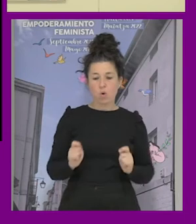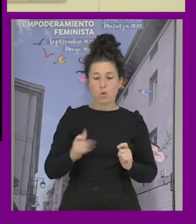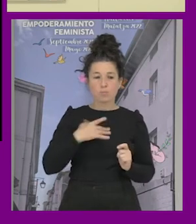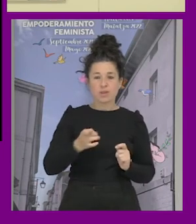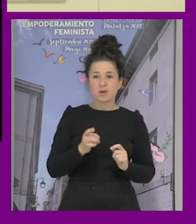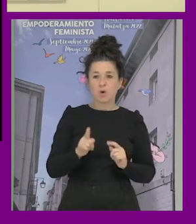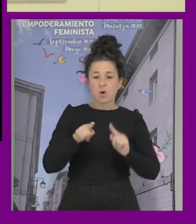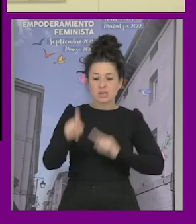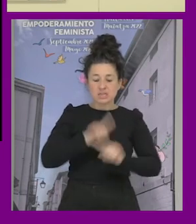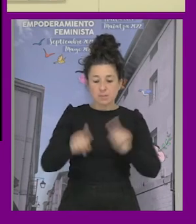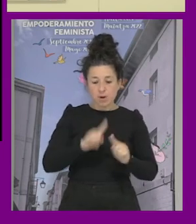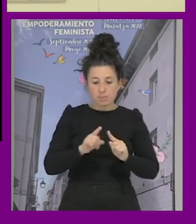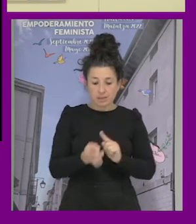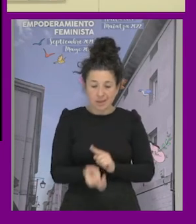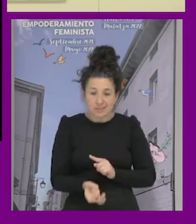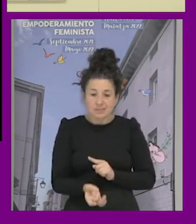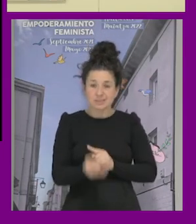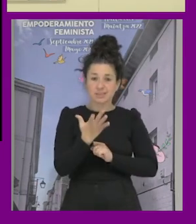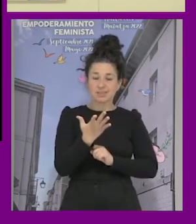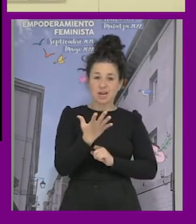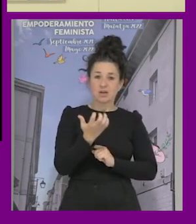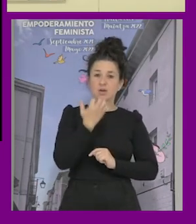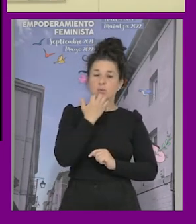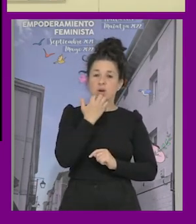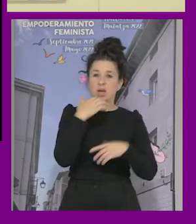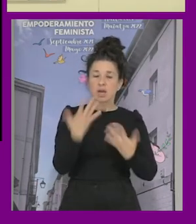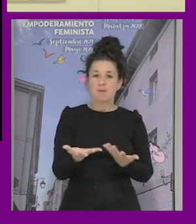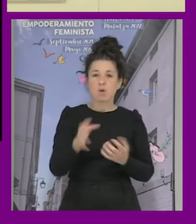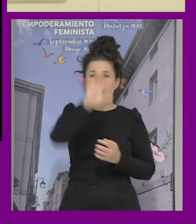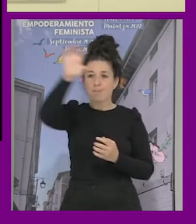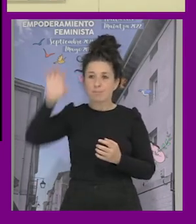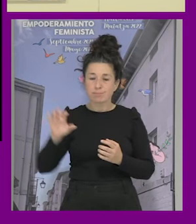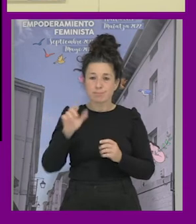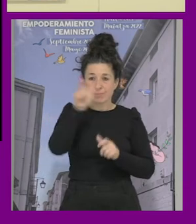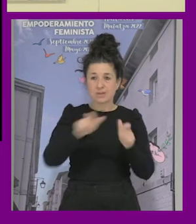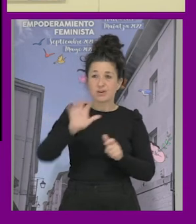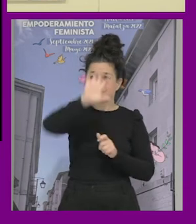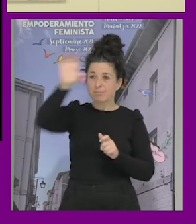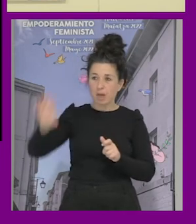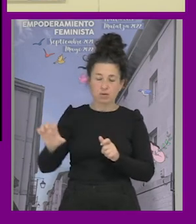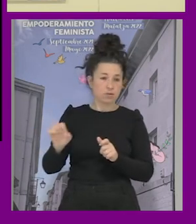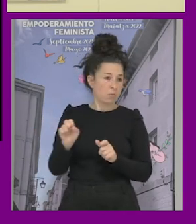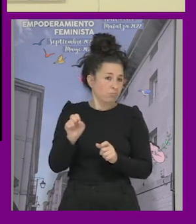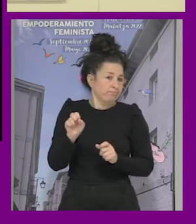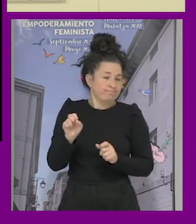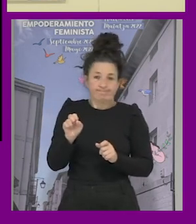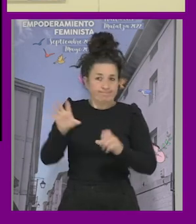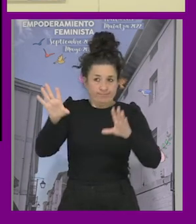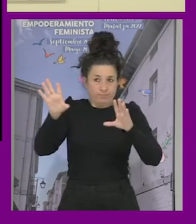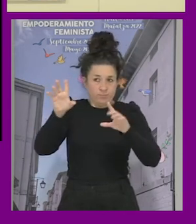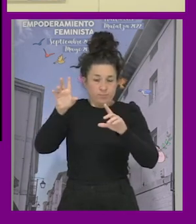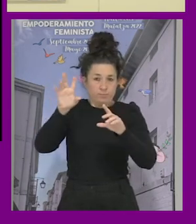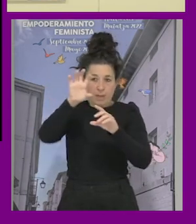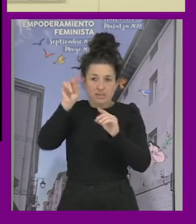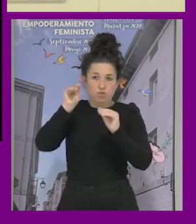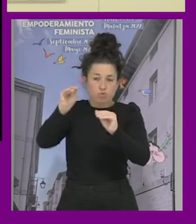estas problemáticas se emerjan en personas que vienen de contextos donde esto está muy mal visto y no